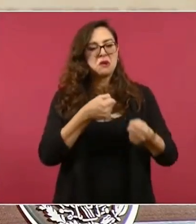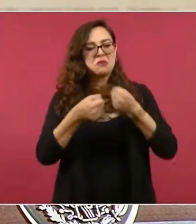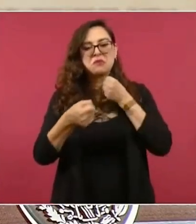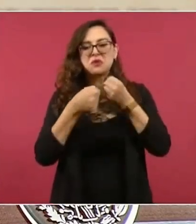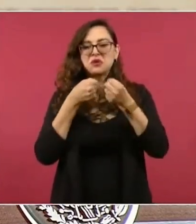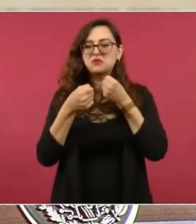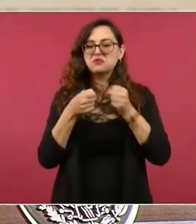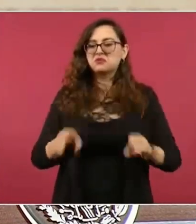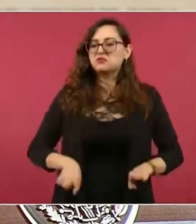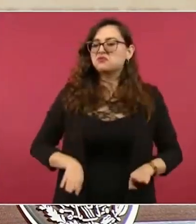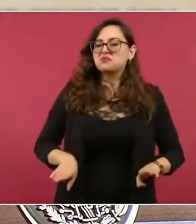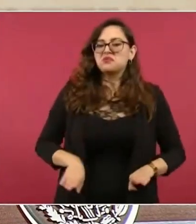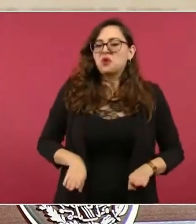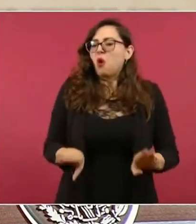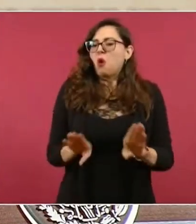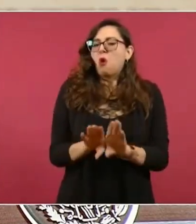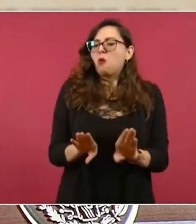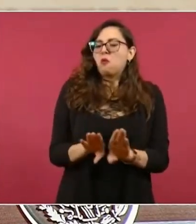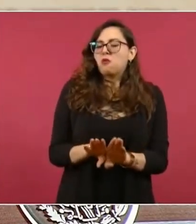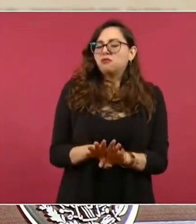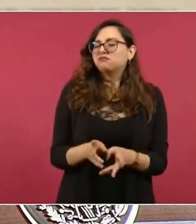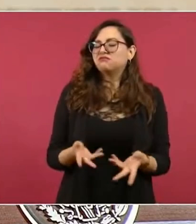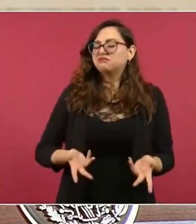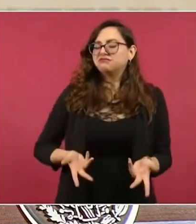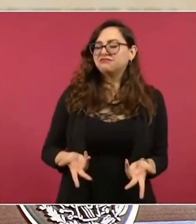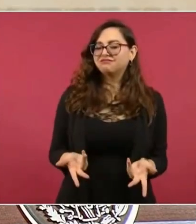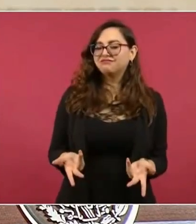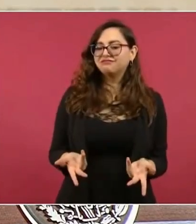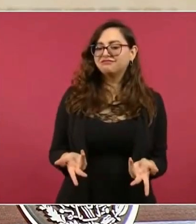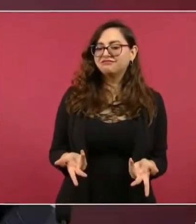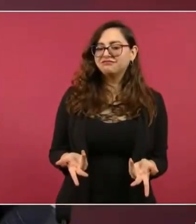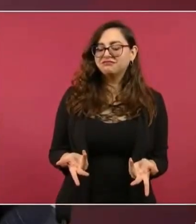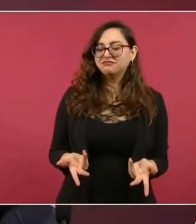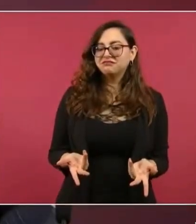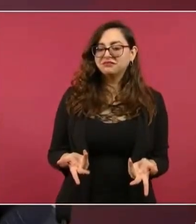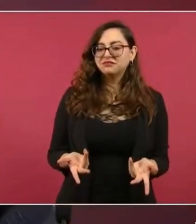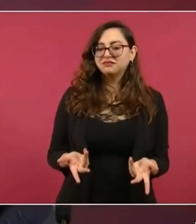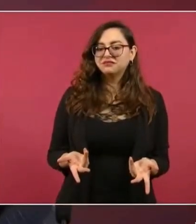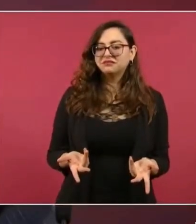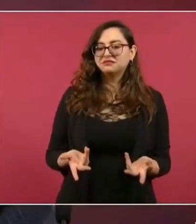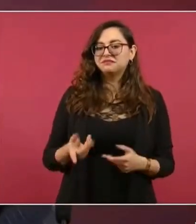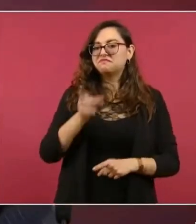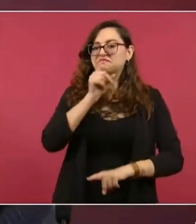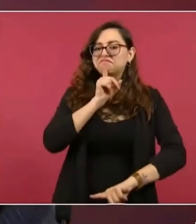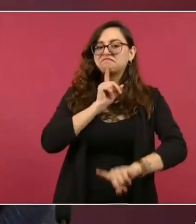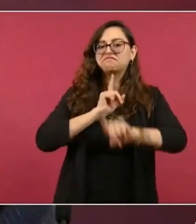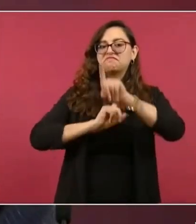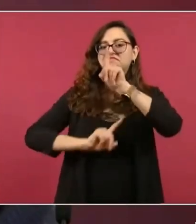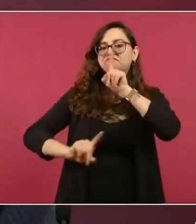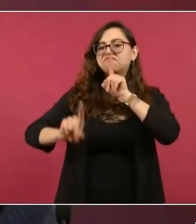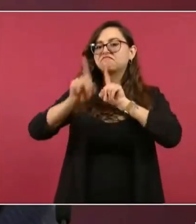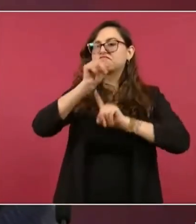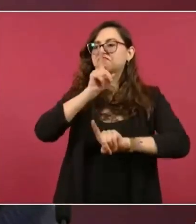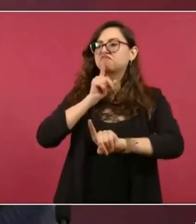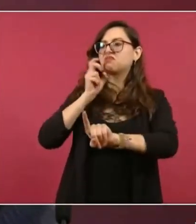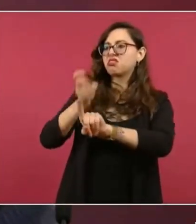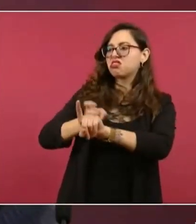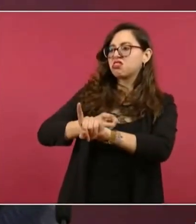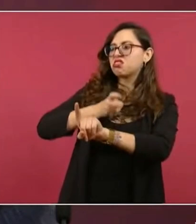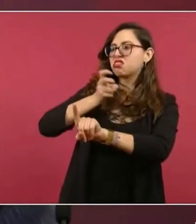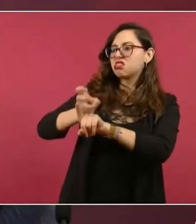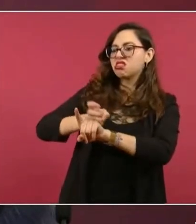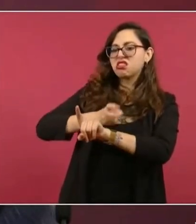a calumniar, atacar, con honrosas